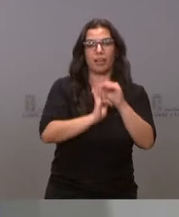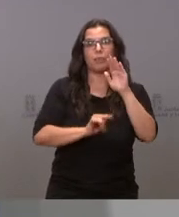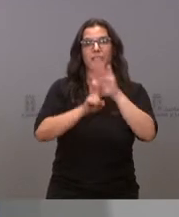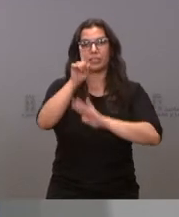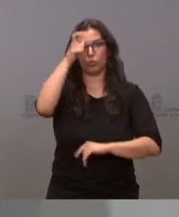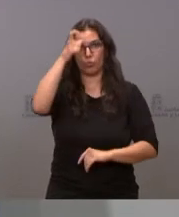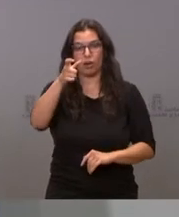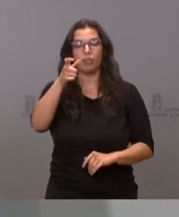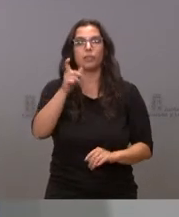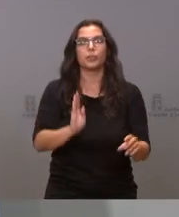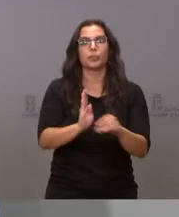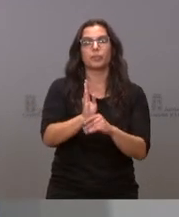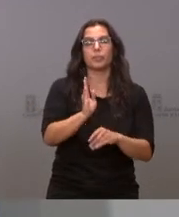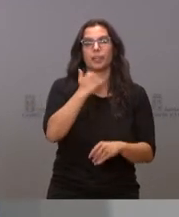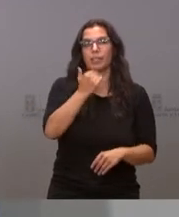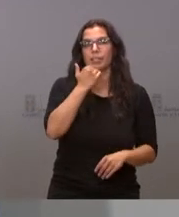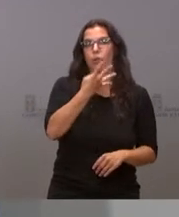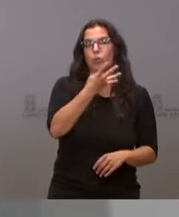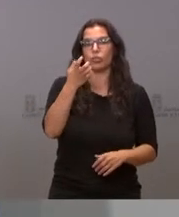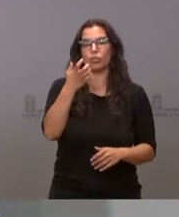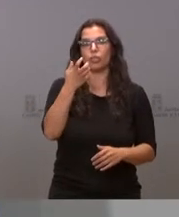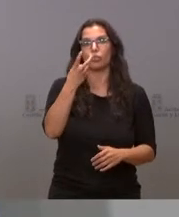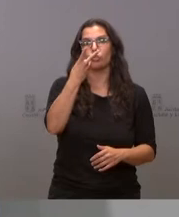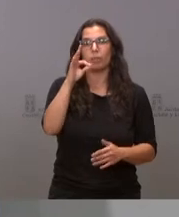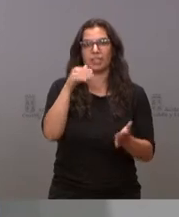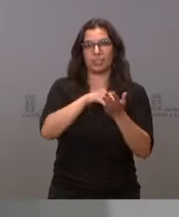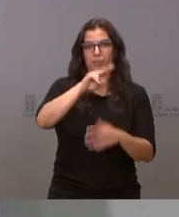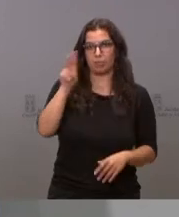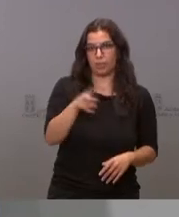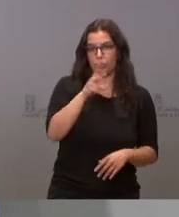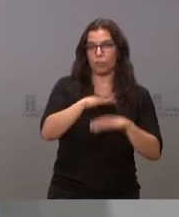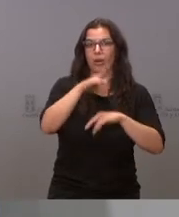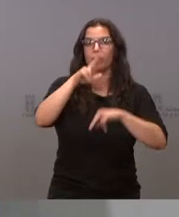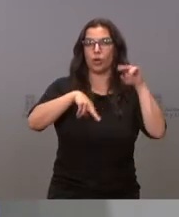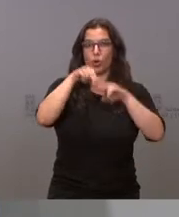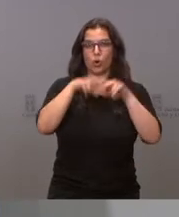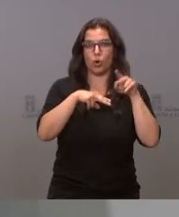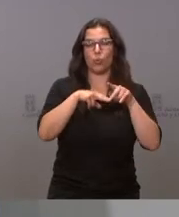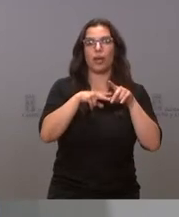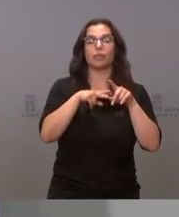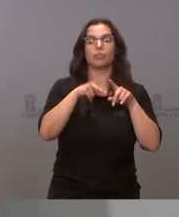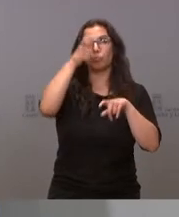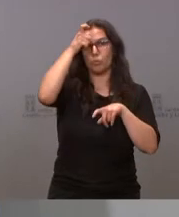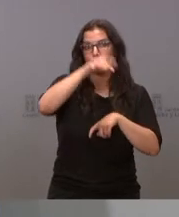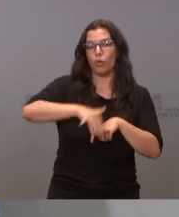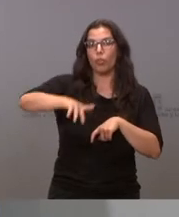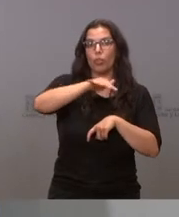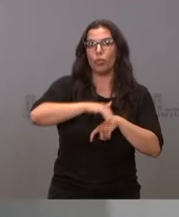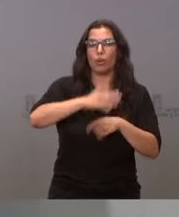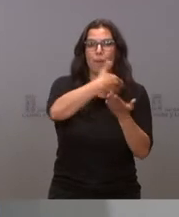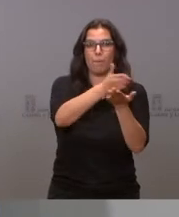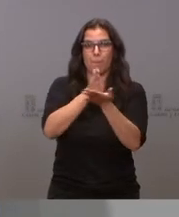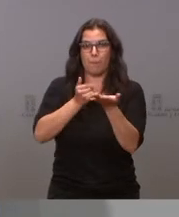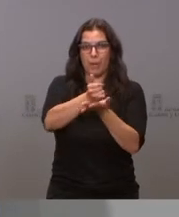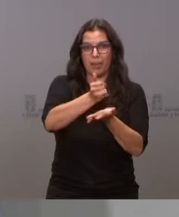Rural destina cerca de 420.000 euros a obras de infraestructura rural en la zona de concentración parcelaria